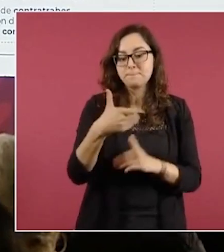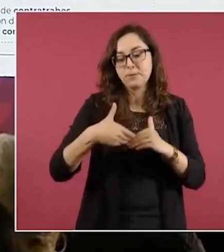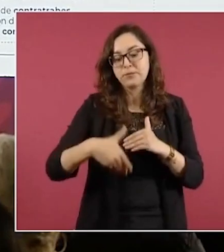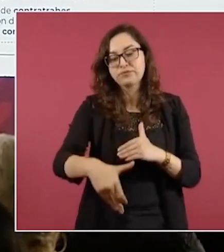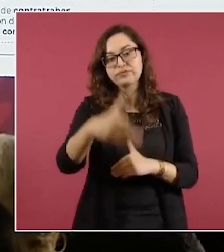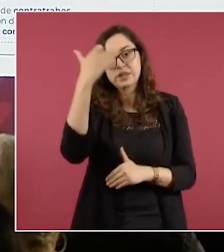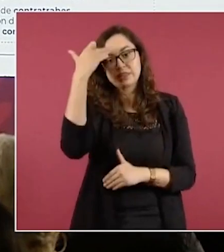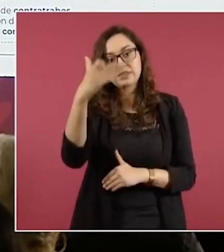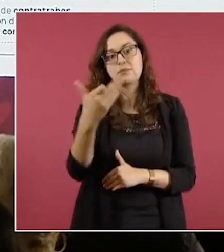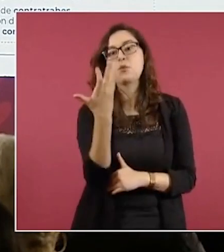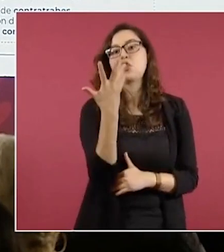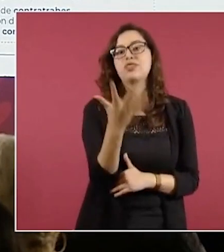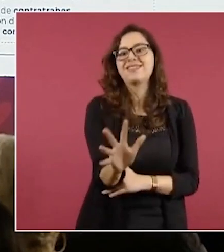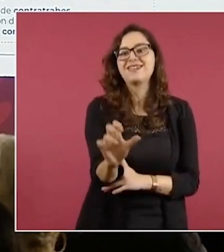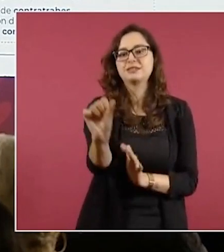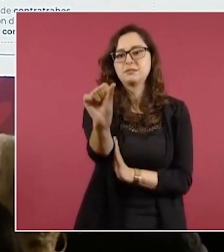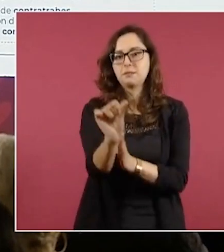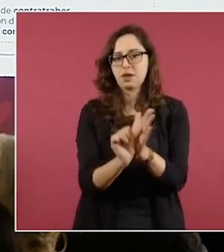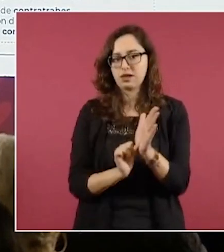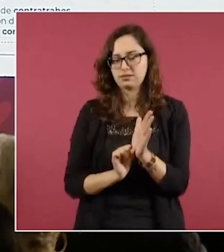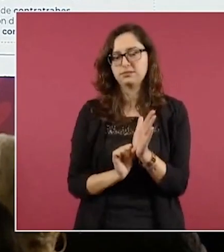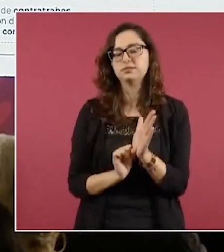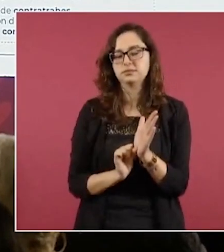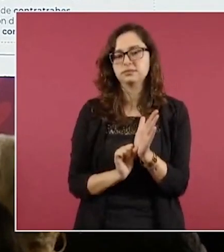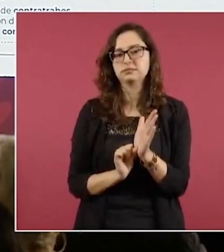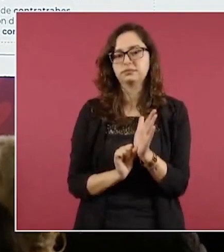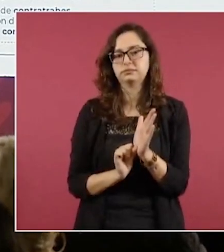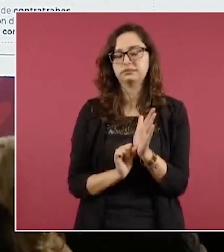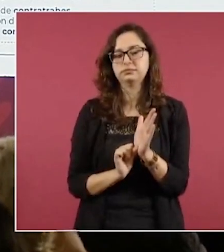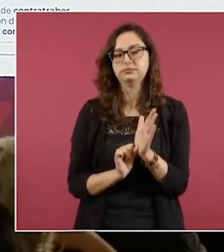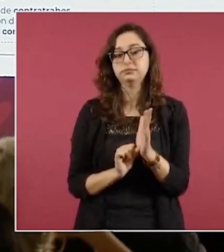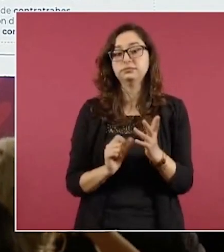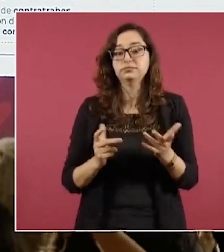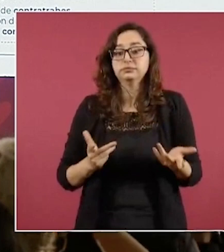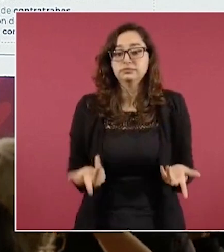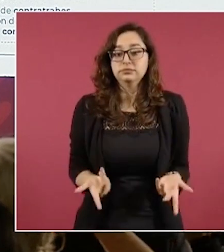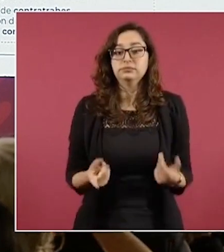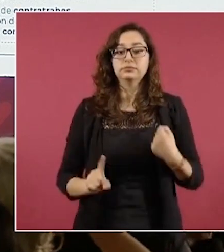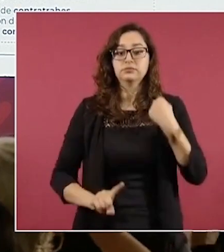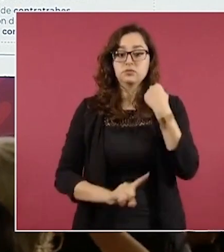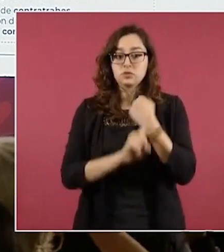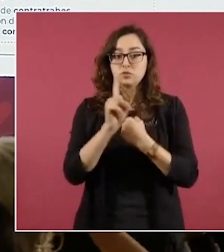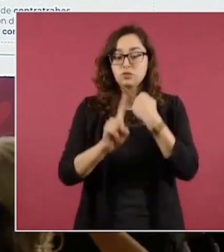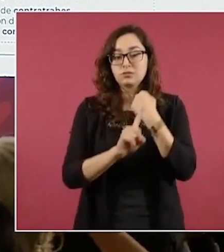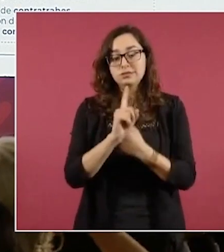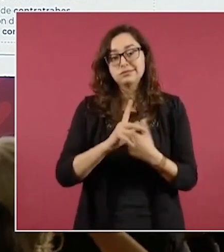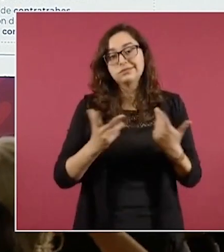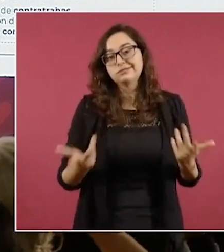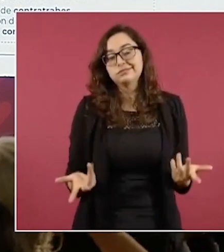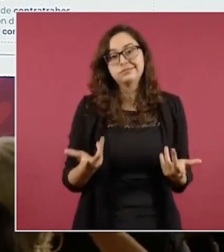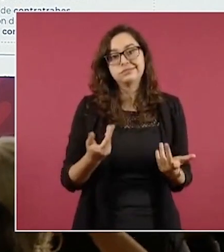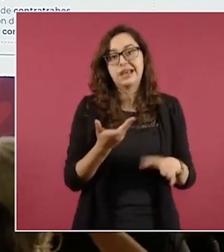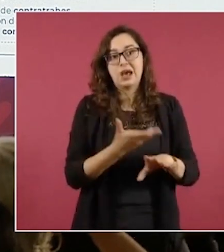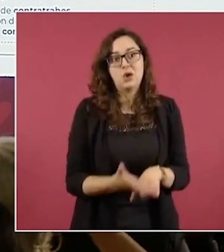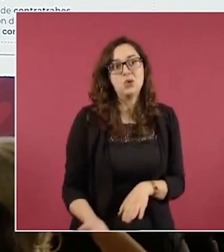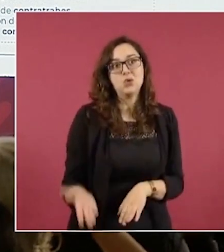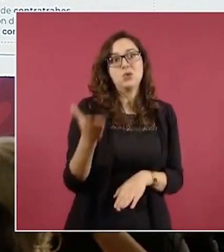ejecución de 10 meses. Y pues el problema es cómo se diseñó el edificio